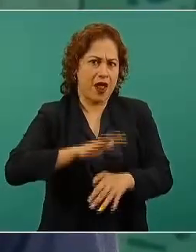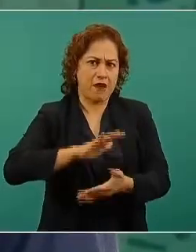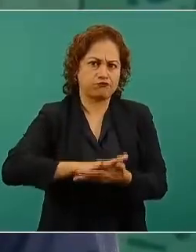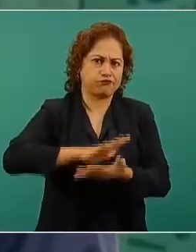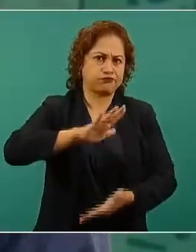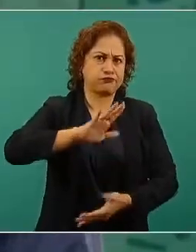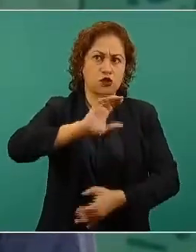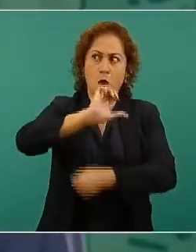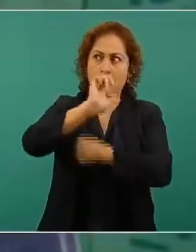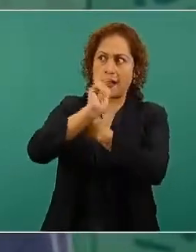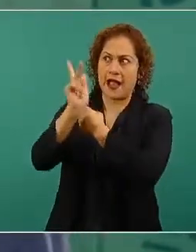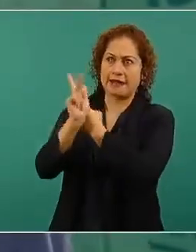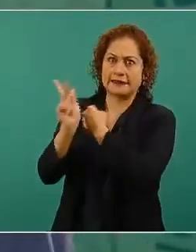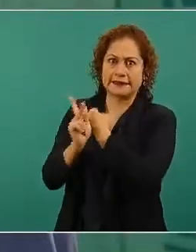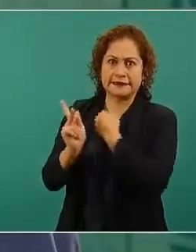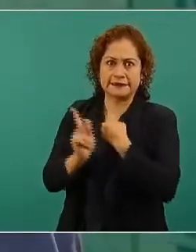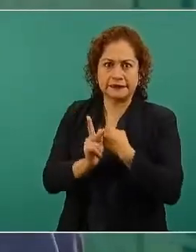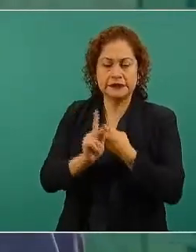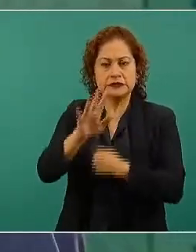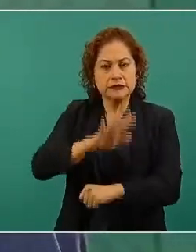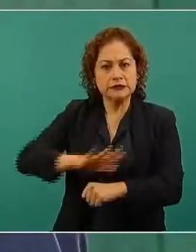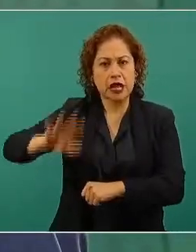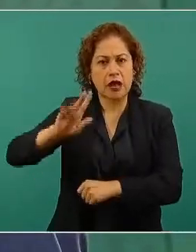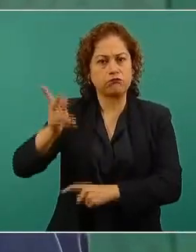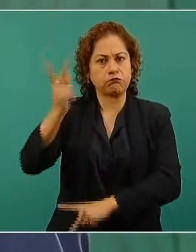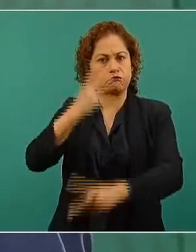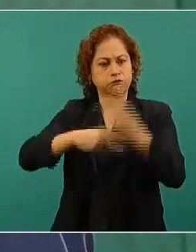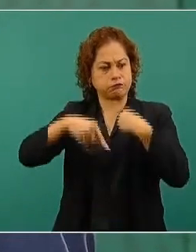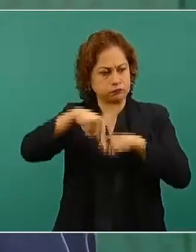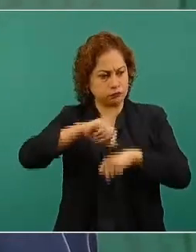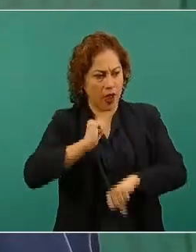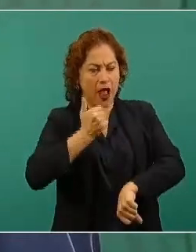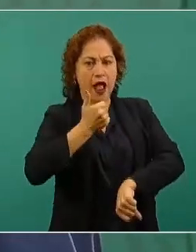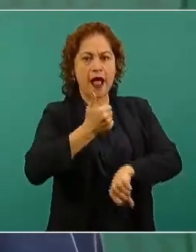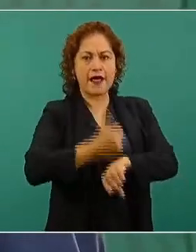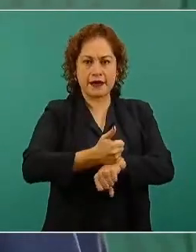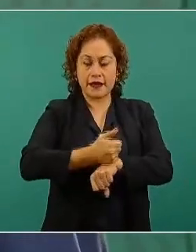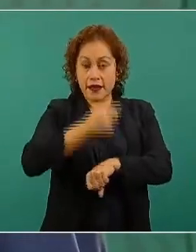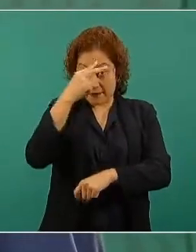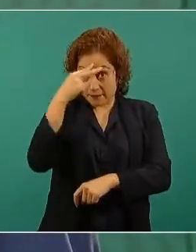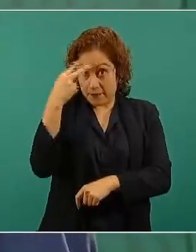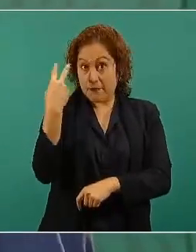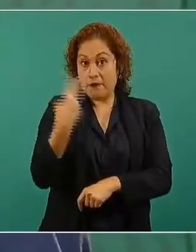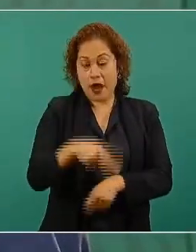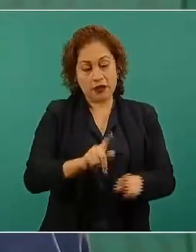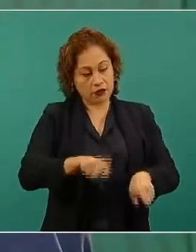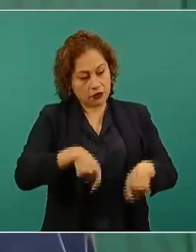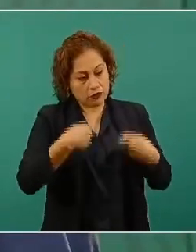lograron contratos jugosísimos,